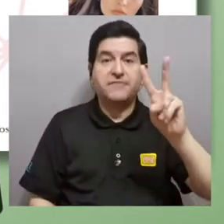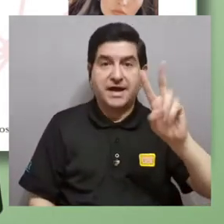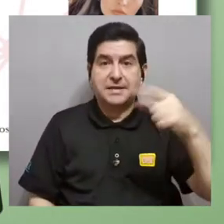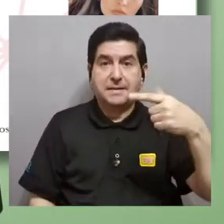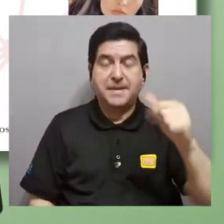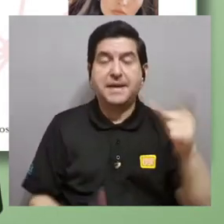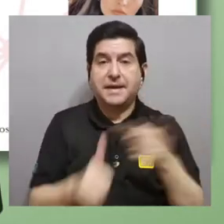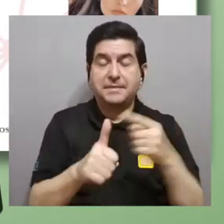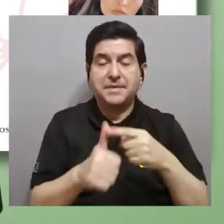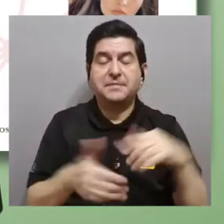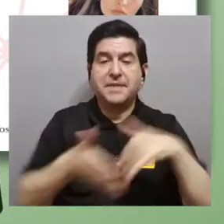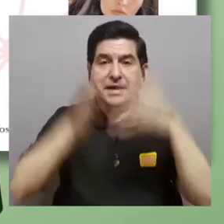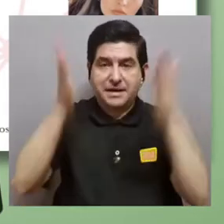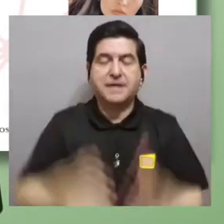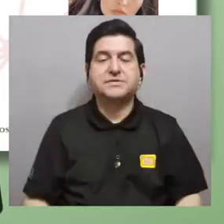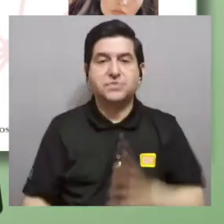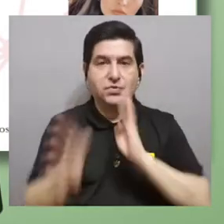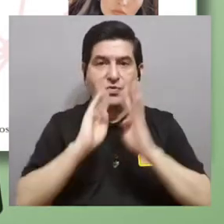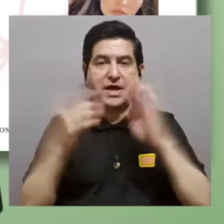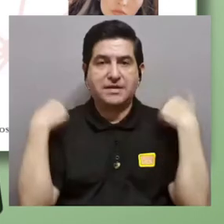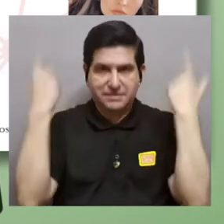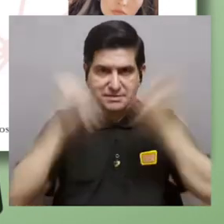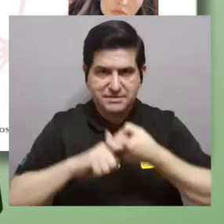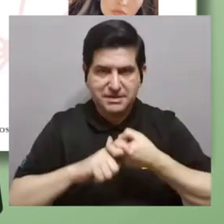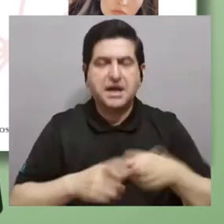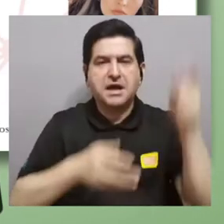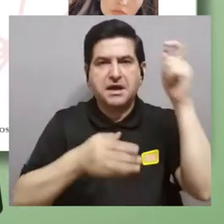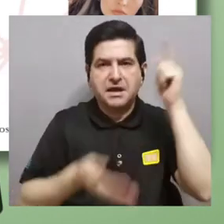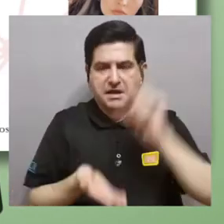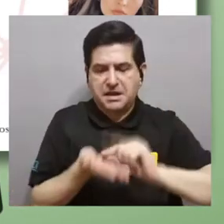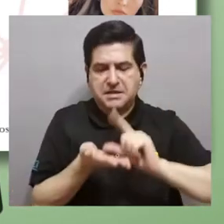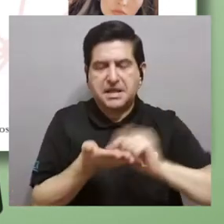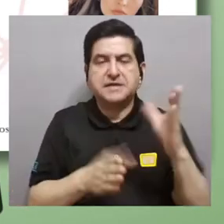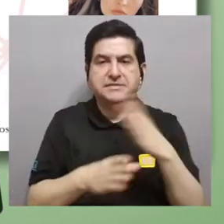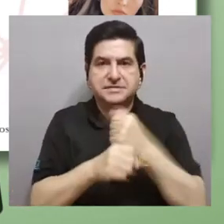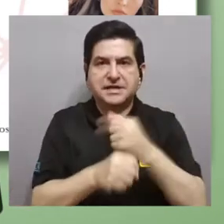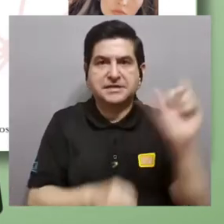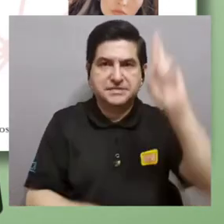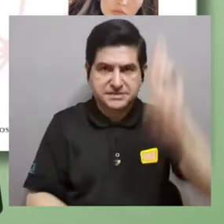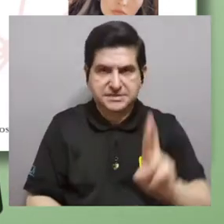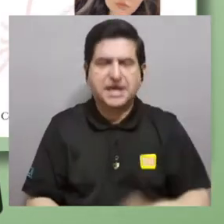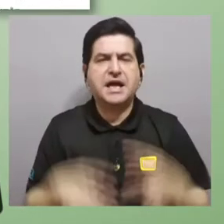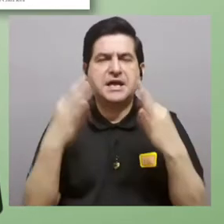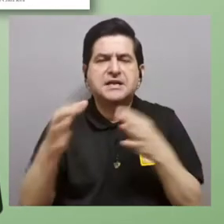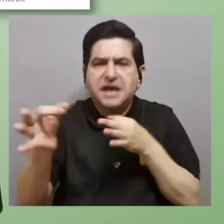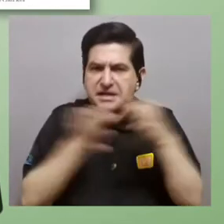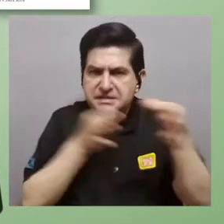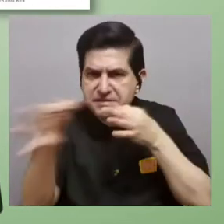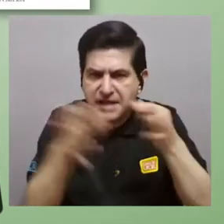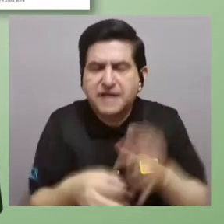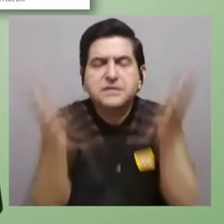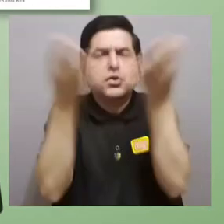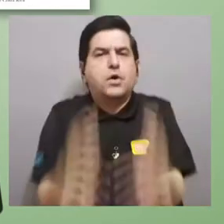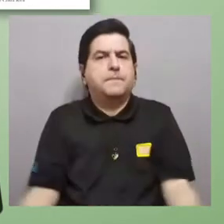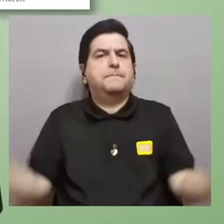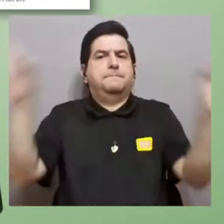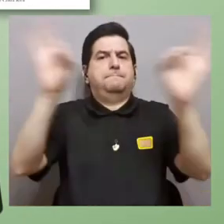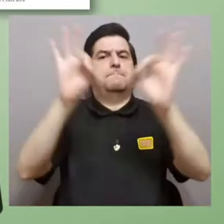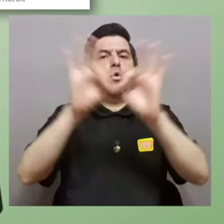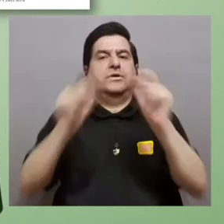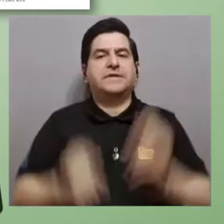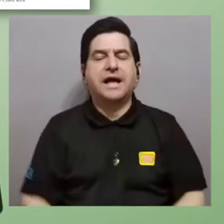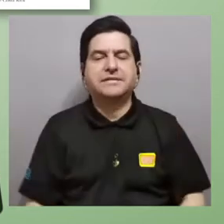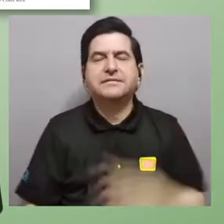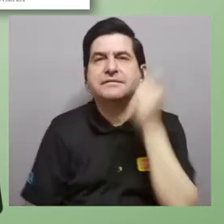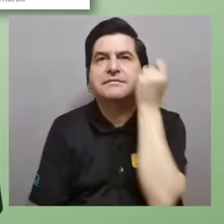la primera estudiante a nivel de habla hispana que hace una tesis en Costa Rica tratando de justificar la